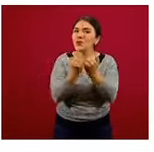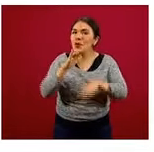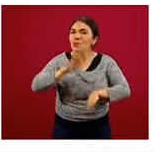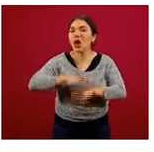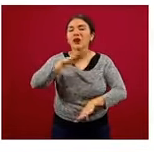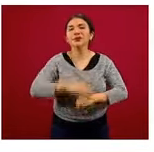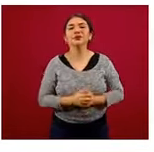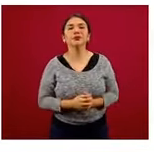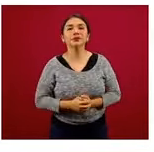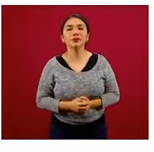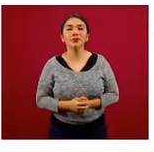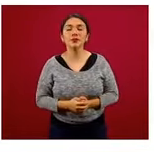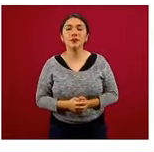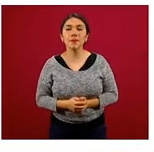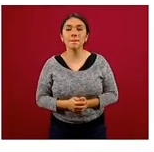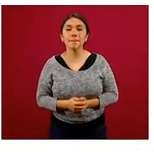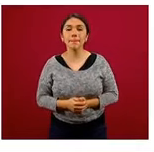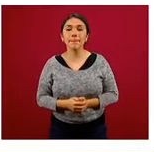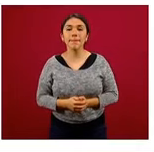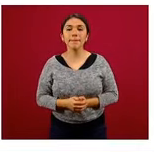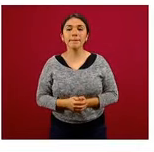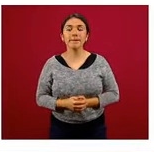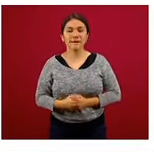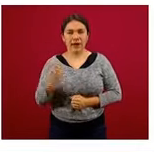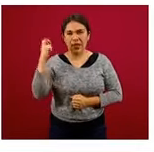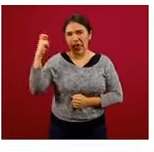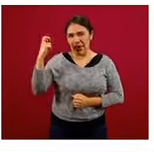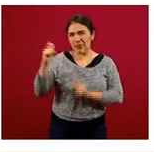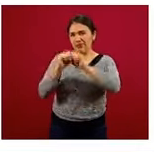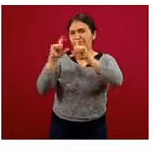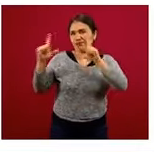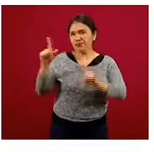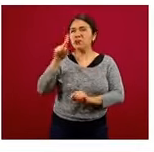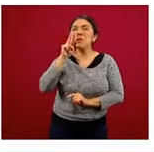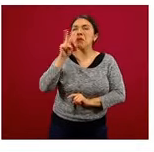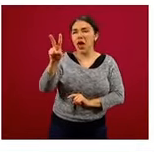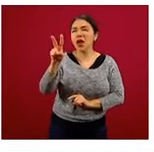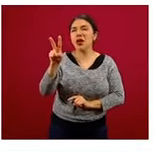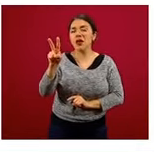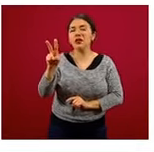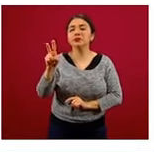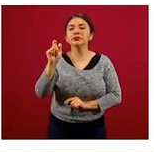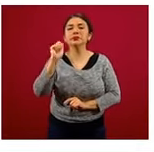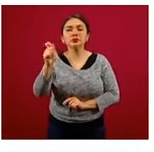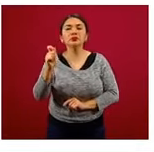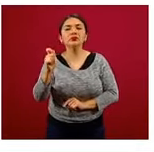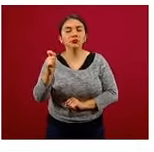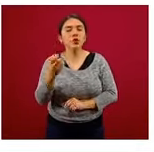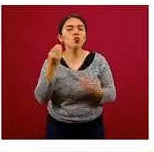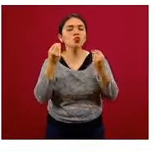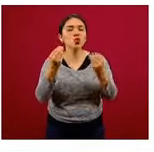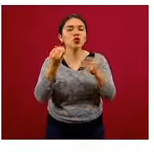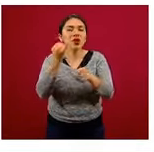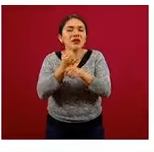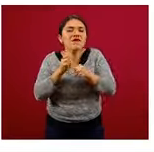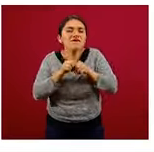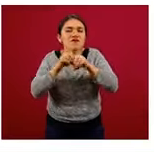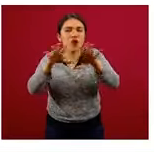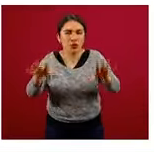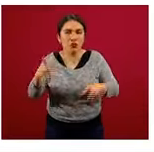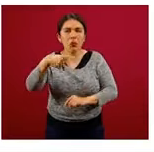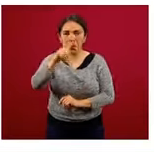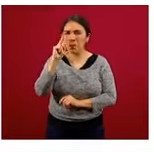La siguiente, por favor. Esta es una diapositiva que tiene mucha información, pero